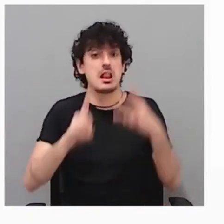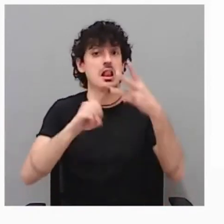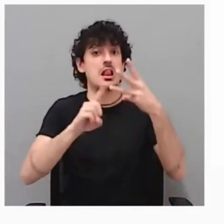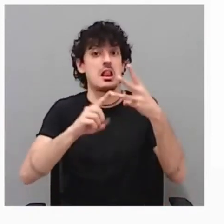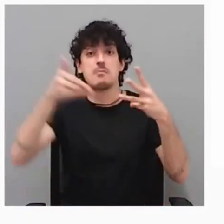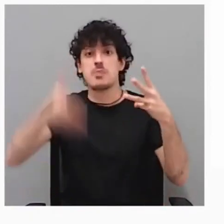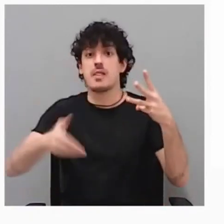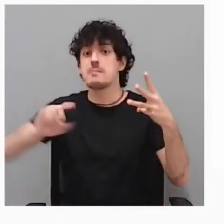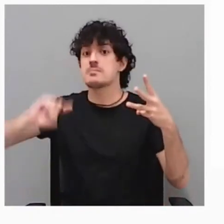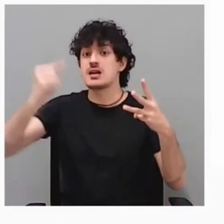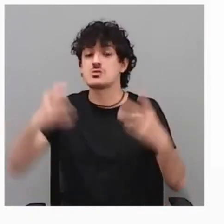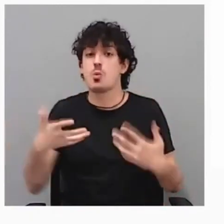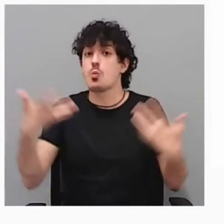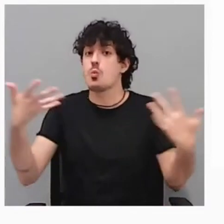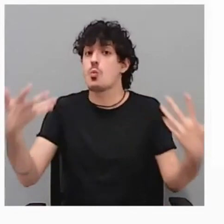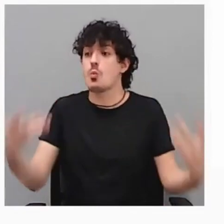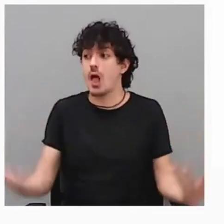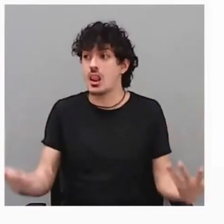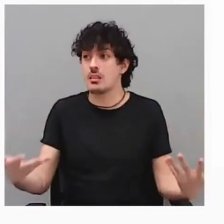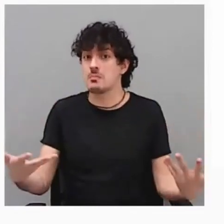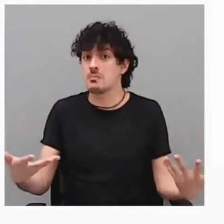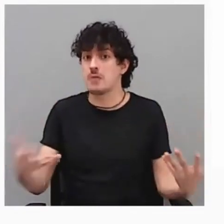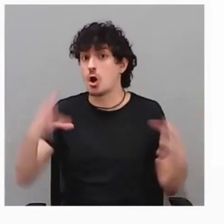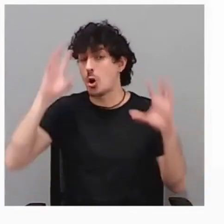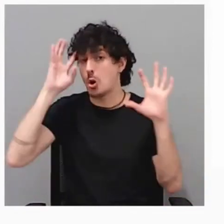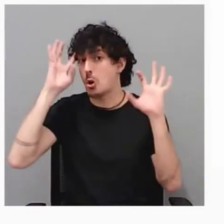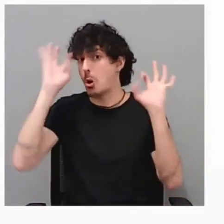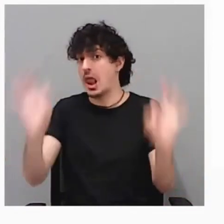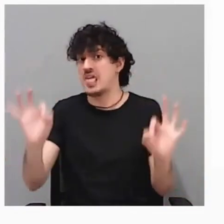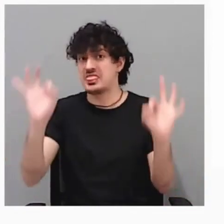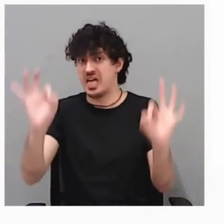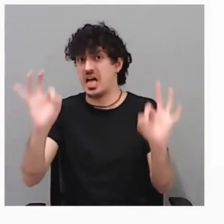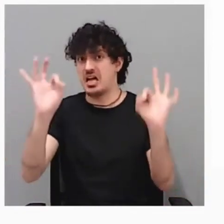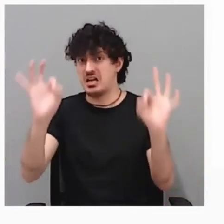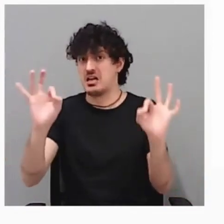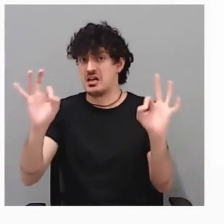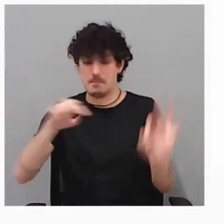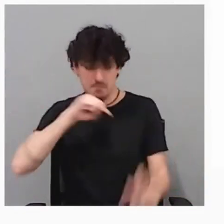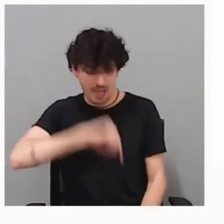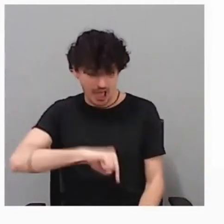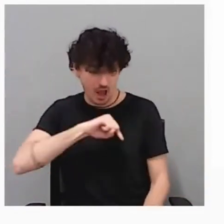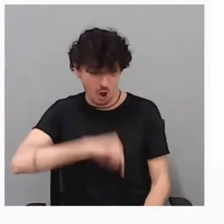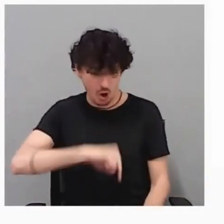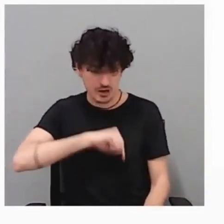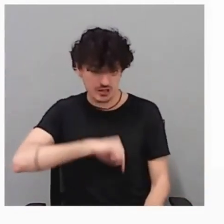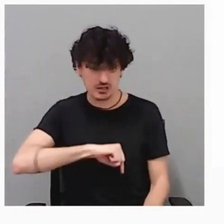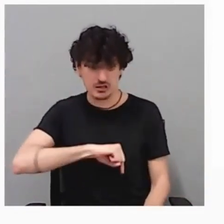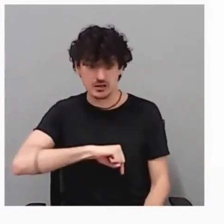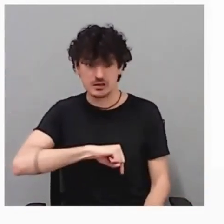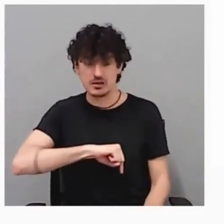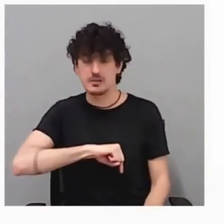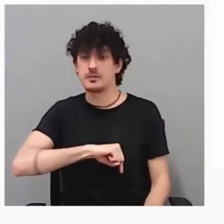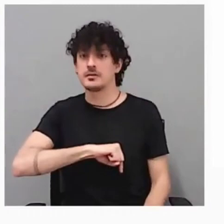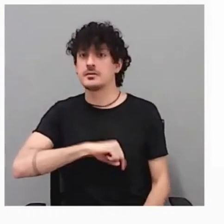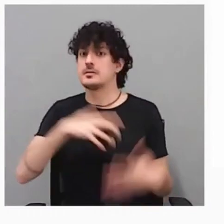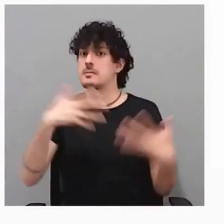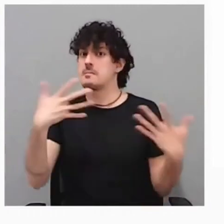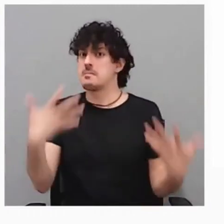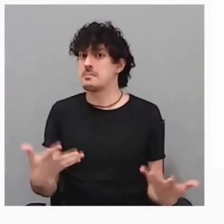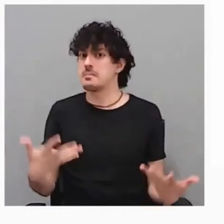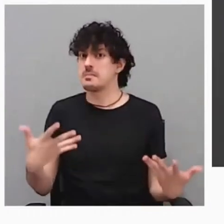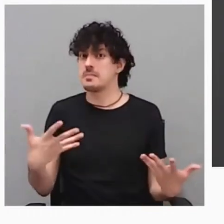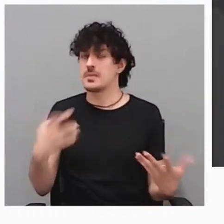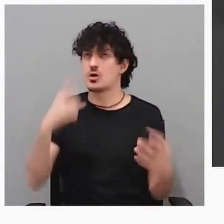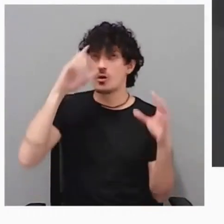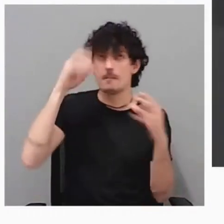integridad, la coherencia, el tener unos valores, el ser coherente entre lo que piensas y lo que